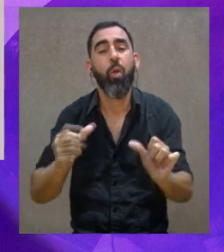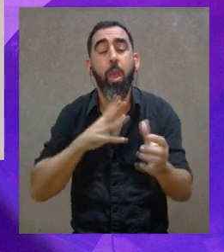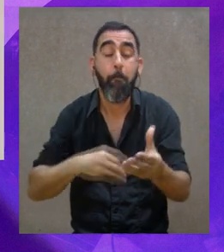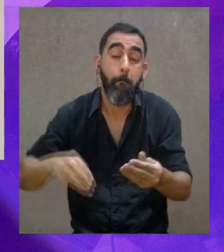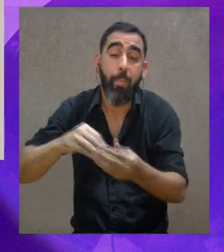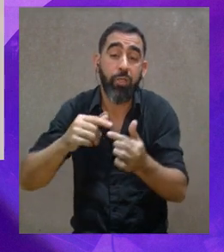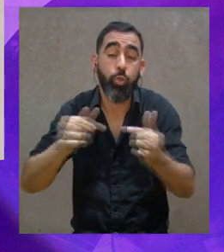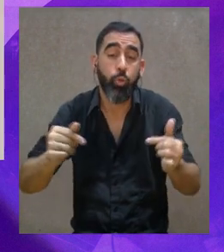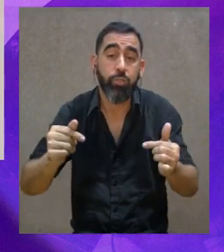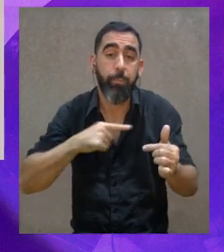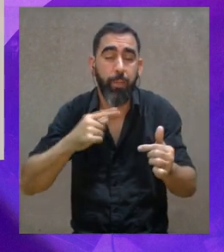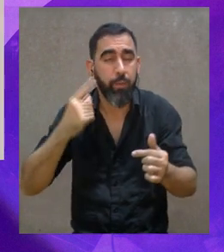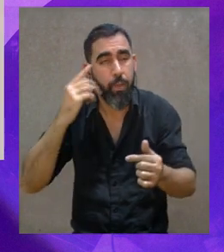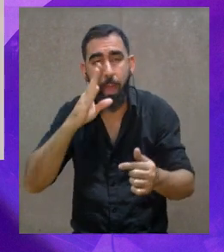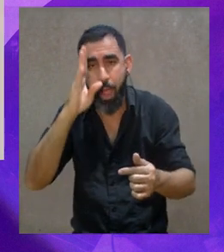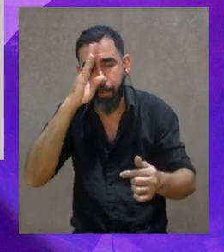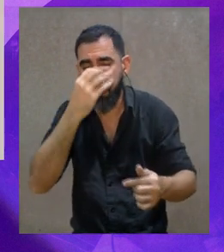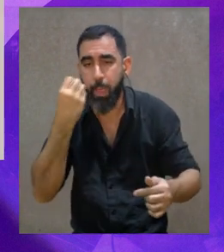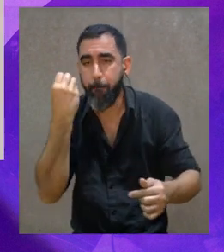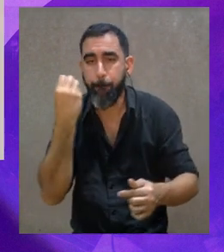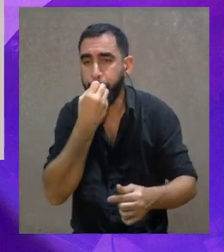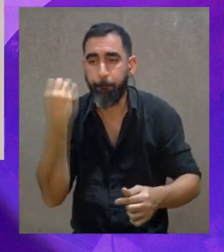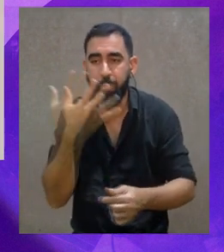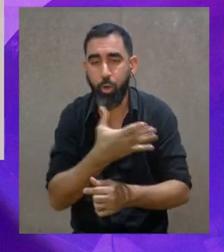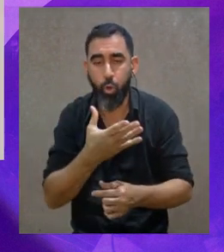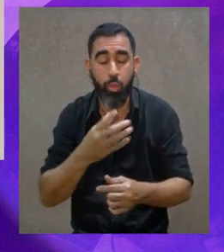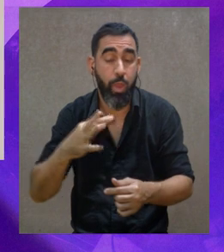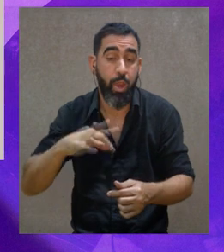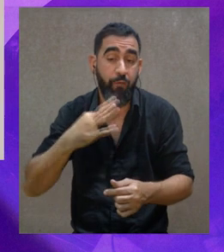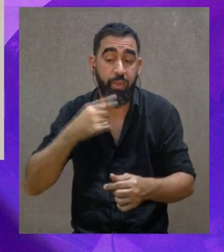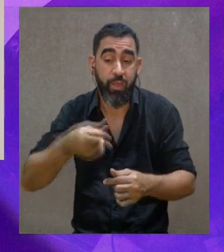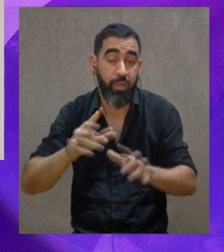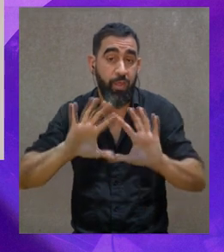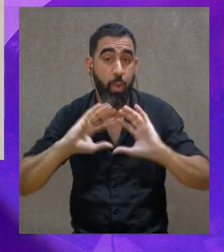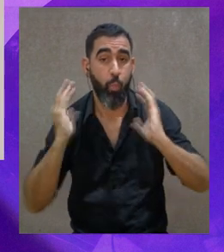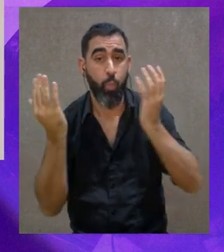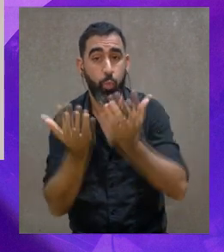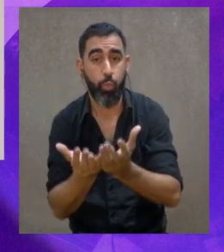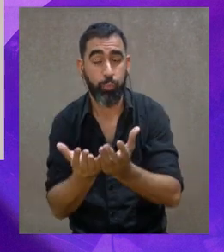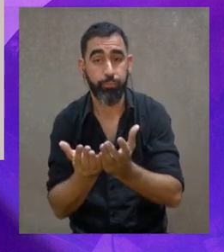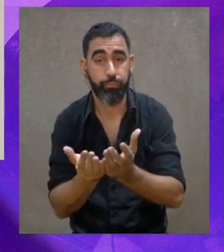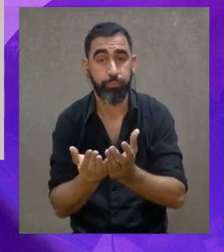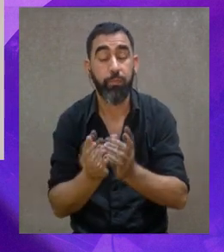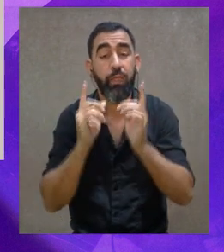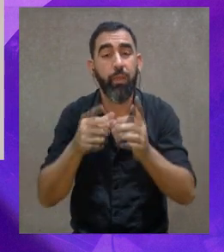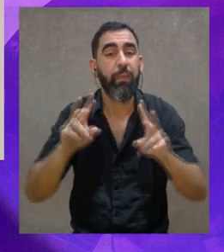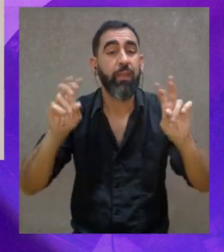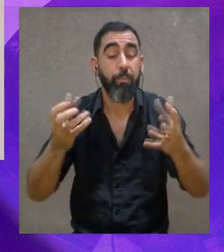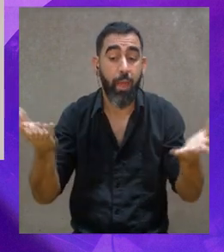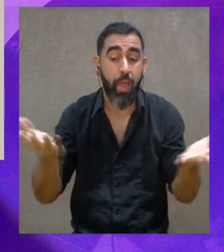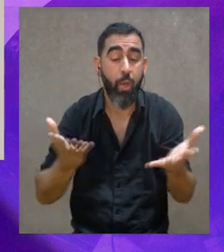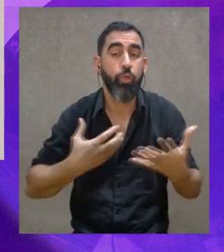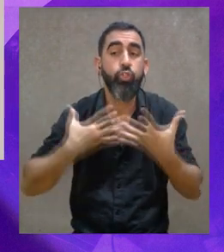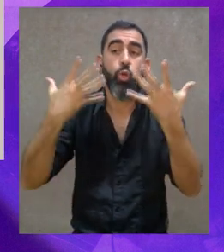mi sociedad. Y que, nada, fundamental, gracias por la invitación para este perifoneo, creo que hablar de estas